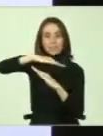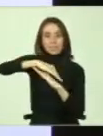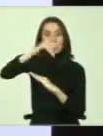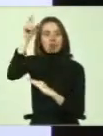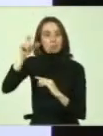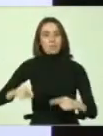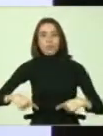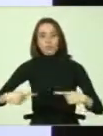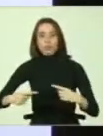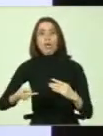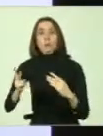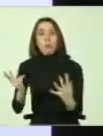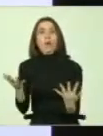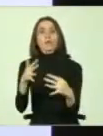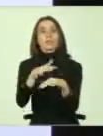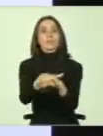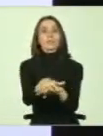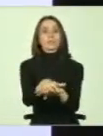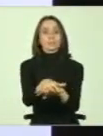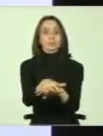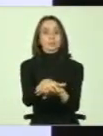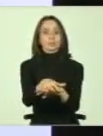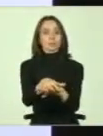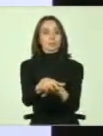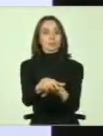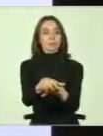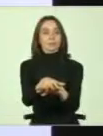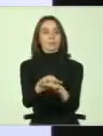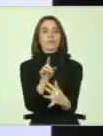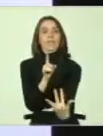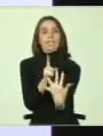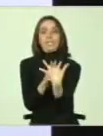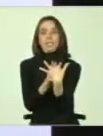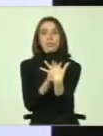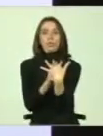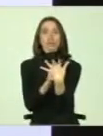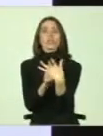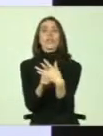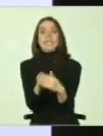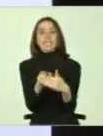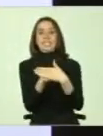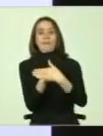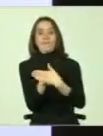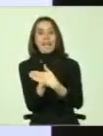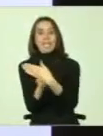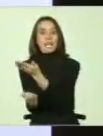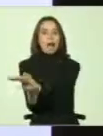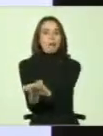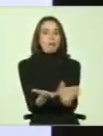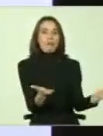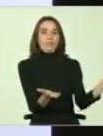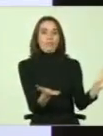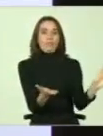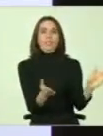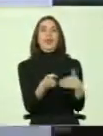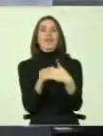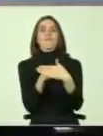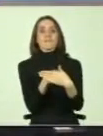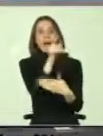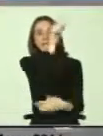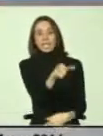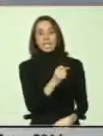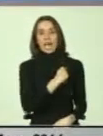podría integrarse, y lo que se busca en la inclusión es eliminar las barreras, en la medida que eliminemos estas barreras de actitudes